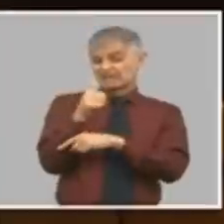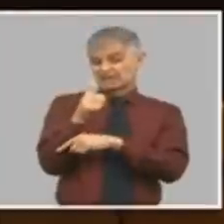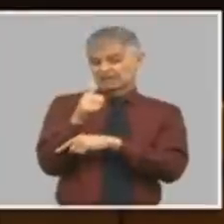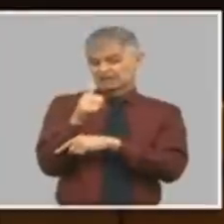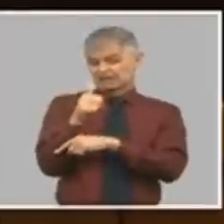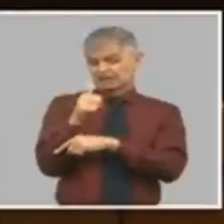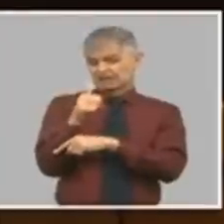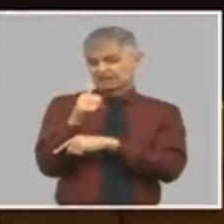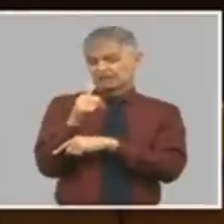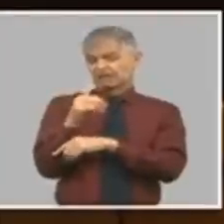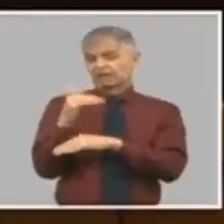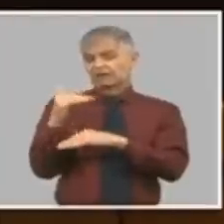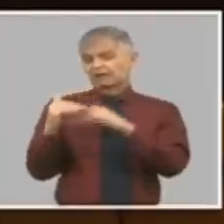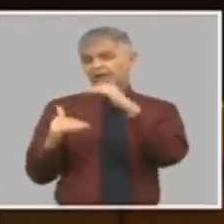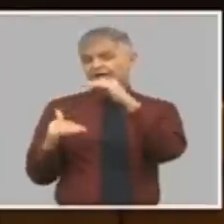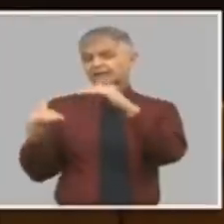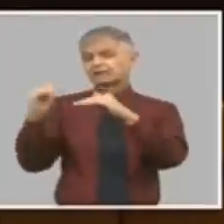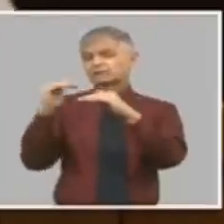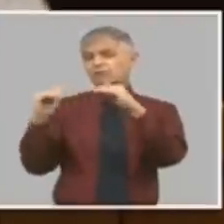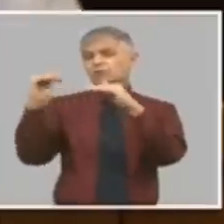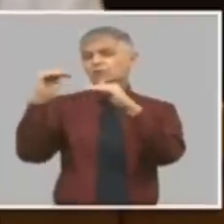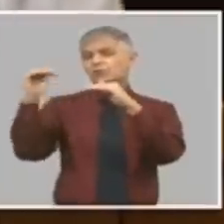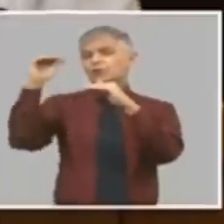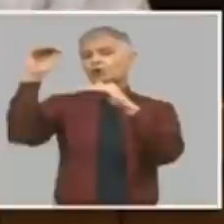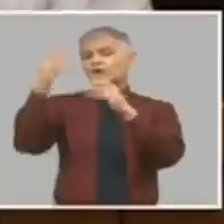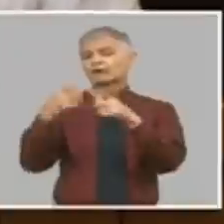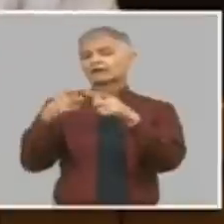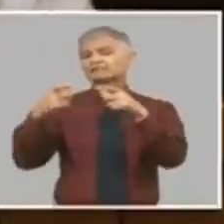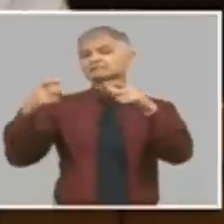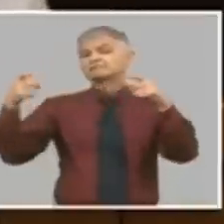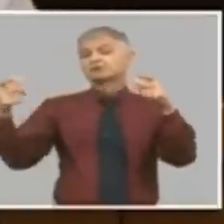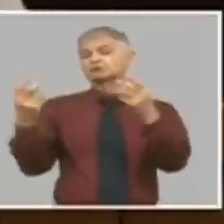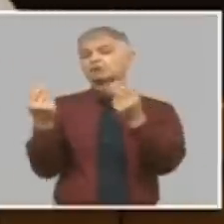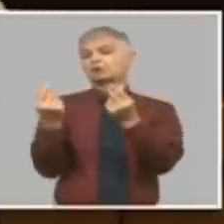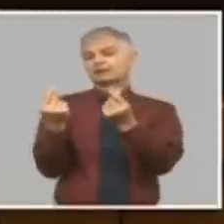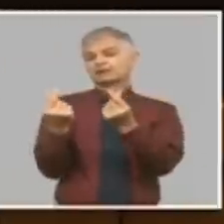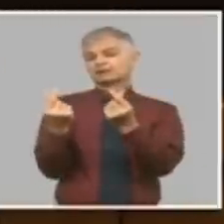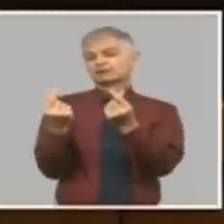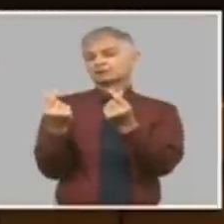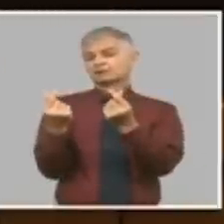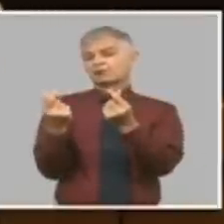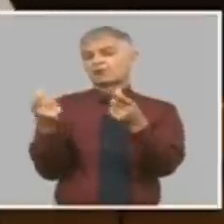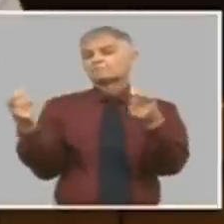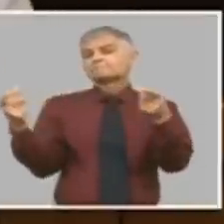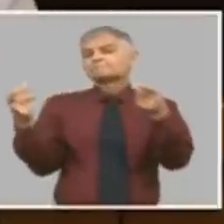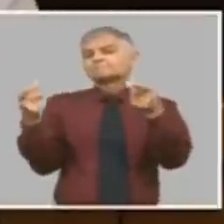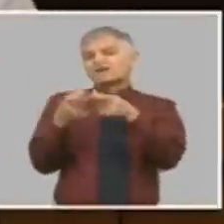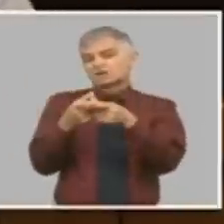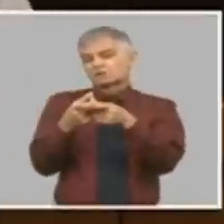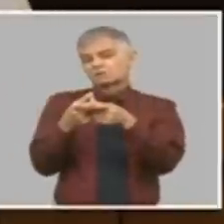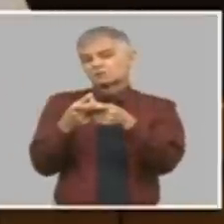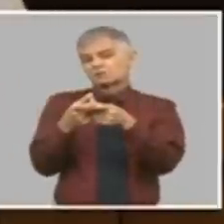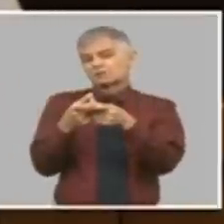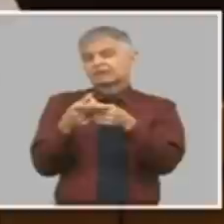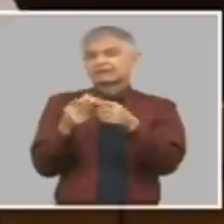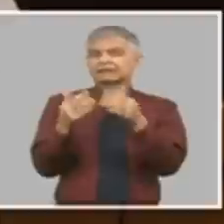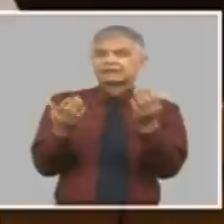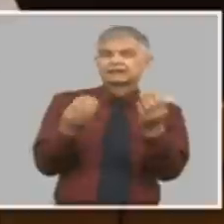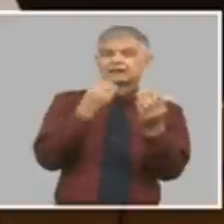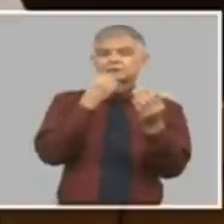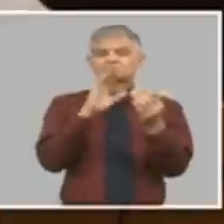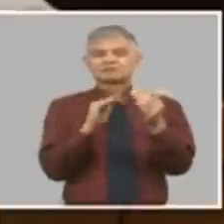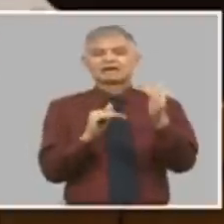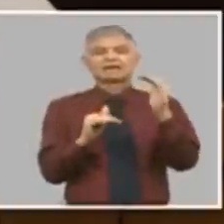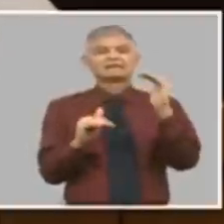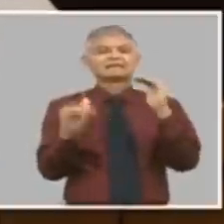de crecimiento de los precios es más grande que el ritmo de crecimiento digo es más chiquito que el ritmo de crecimiento del tipo